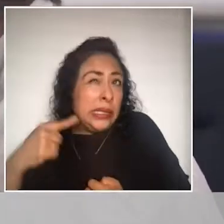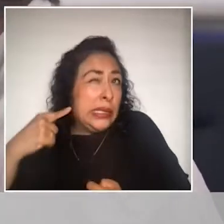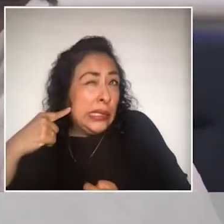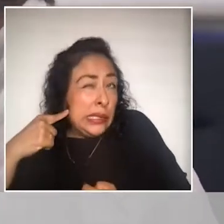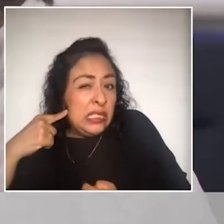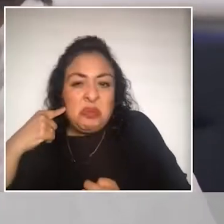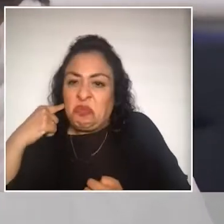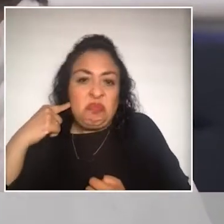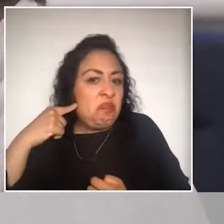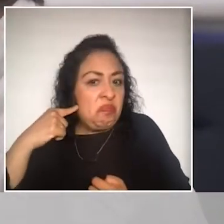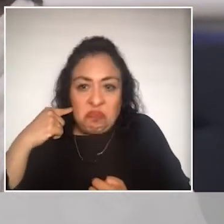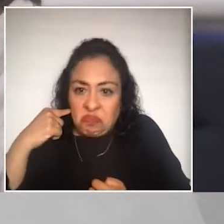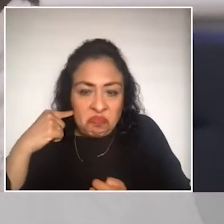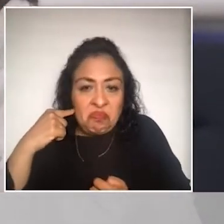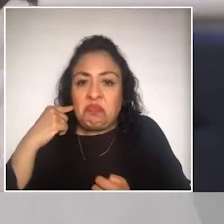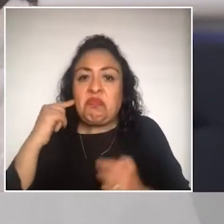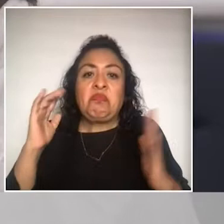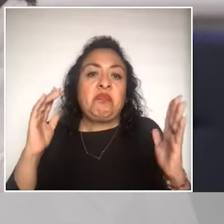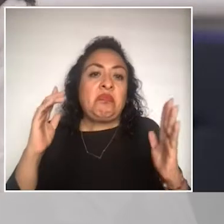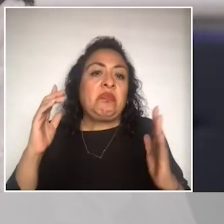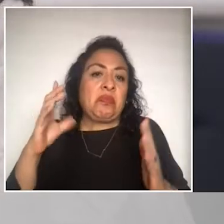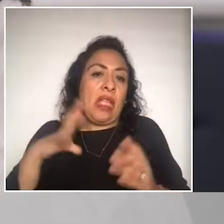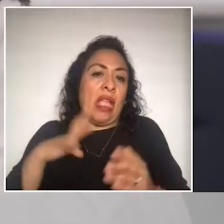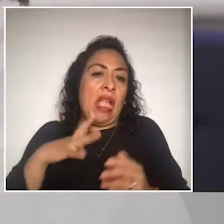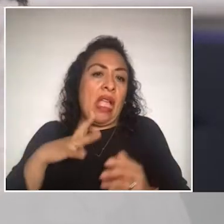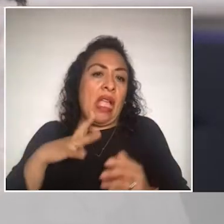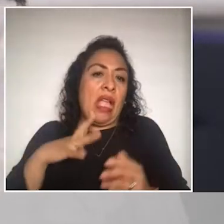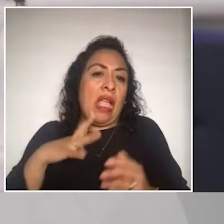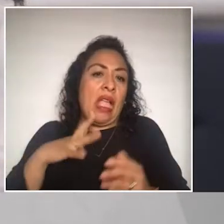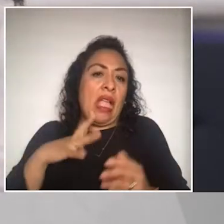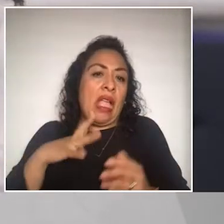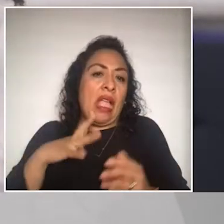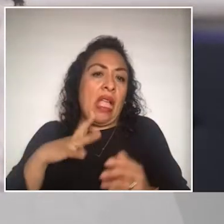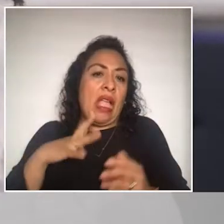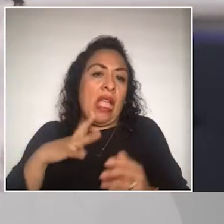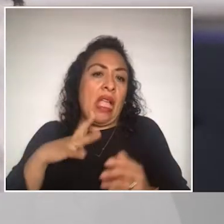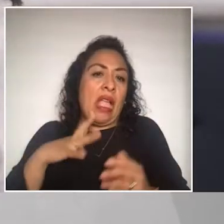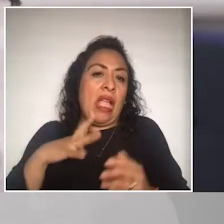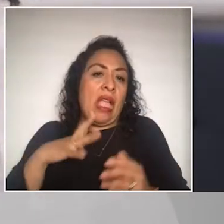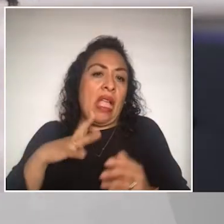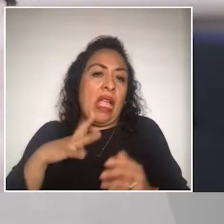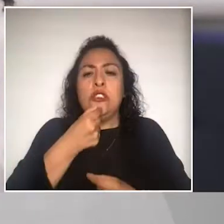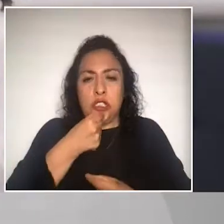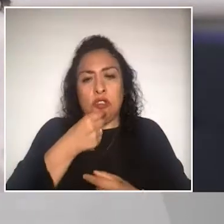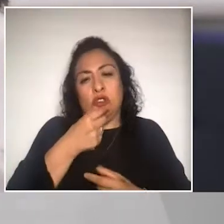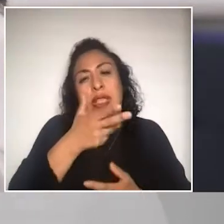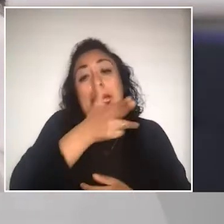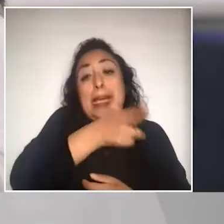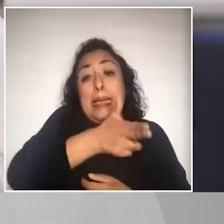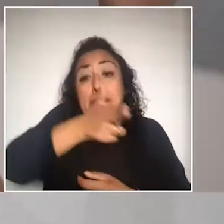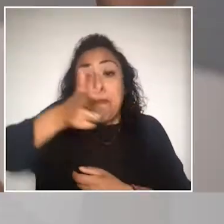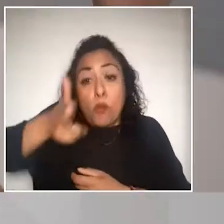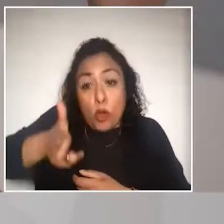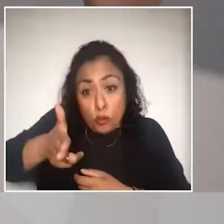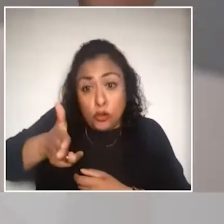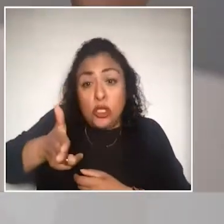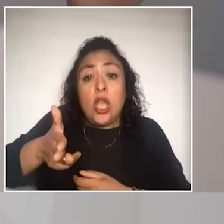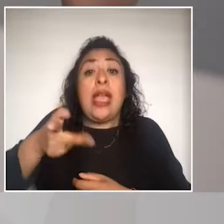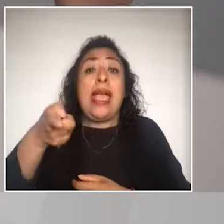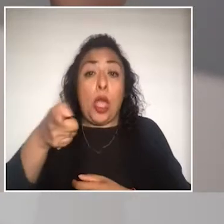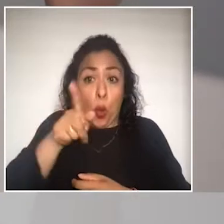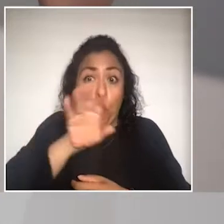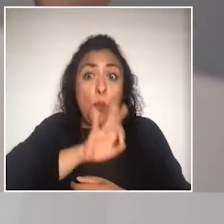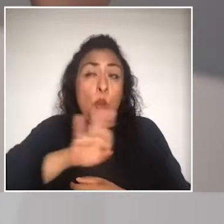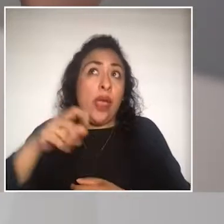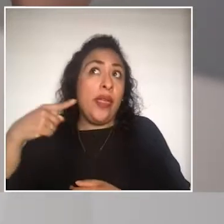con los restos auditivos que tiene. Hay niños hipoacúsicos que son niños que pueden desarrollar lengua oral porque